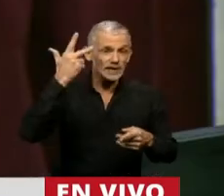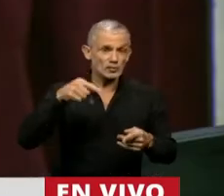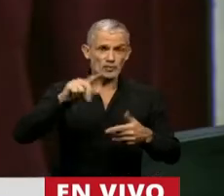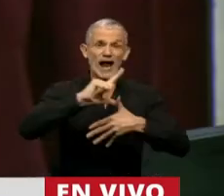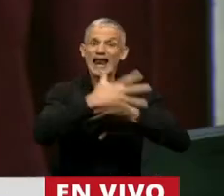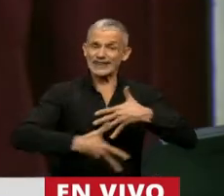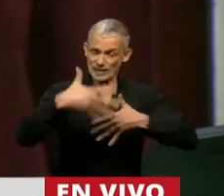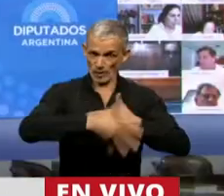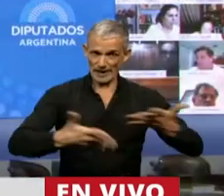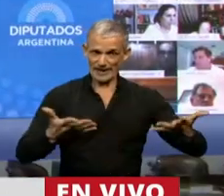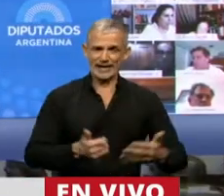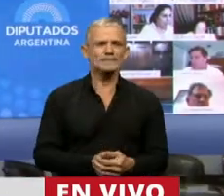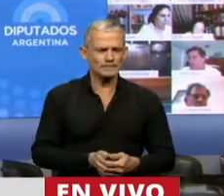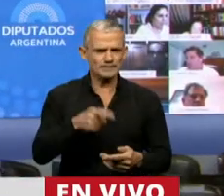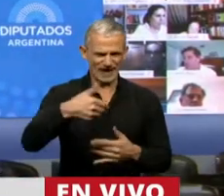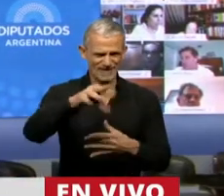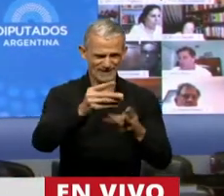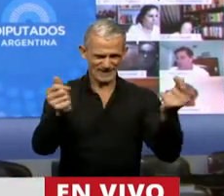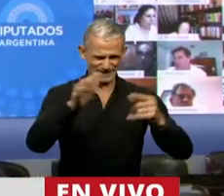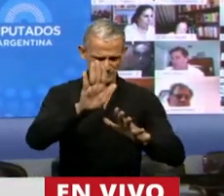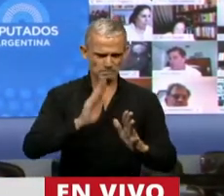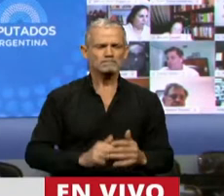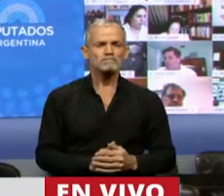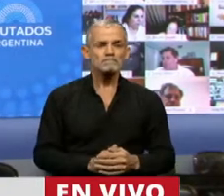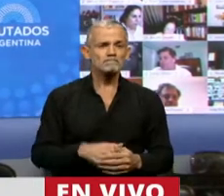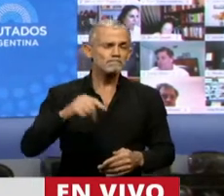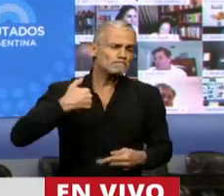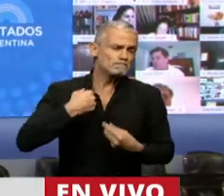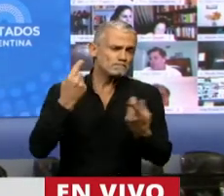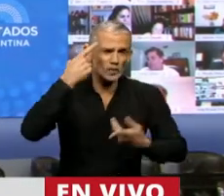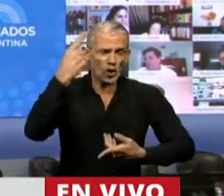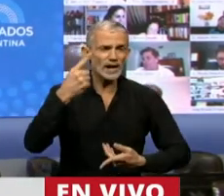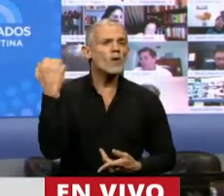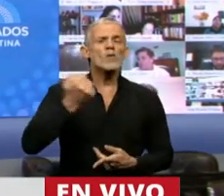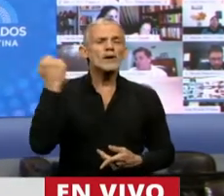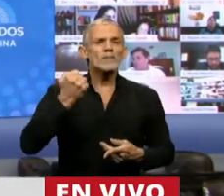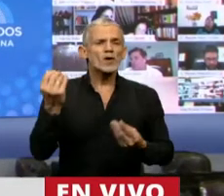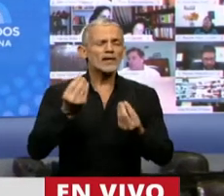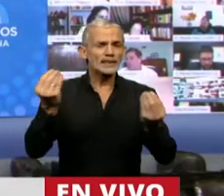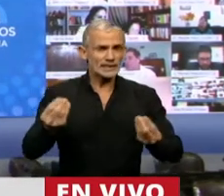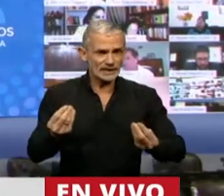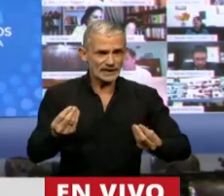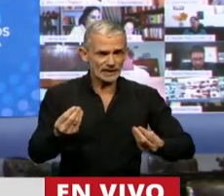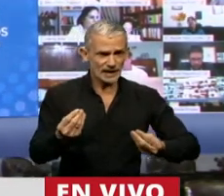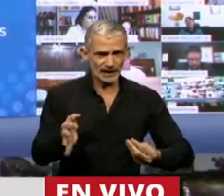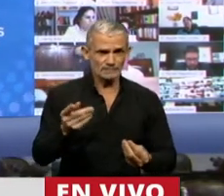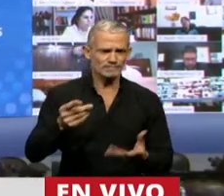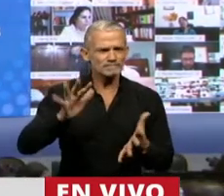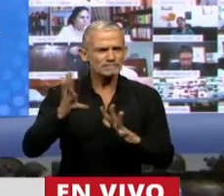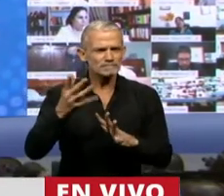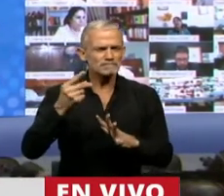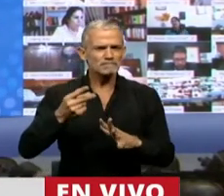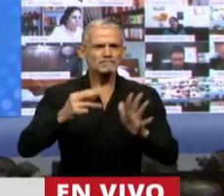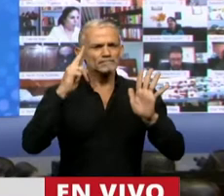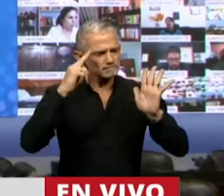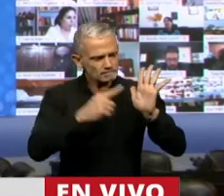Latinoamérica. Ahí voy terminando, Presidenta. Creo que es muy importante entonces que de alguna manera se dé